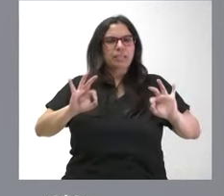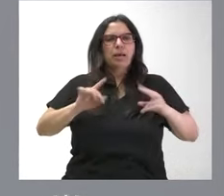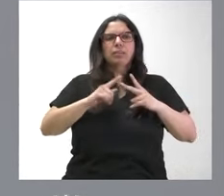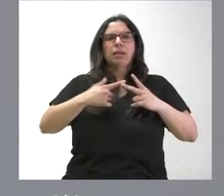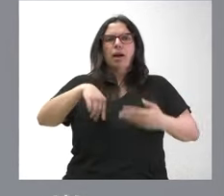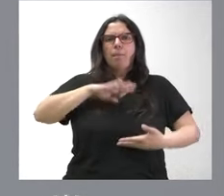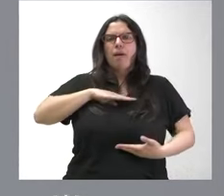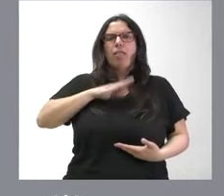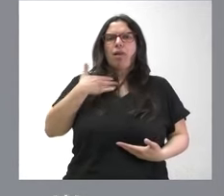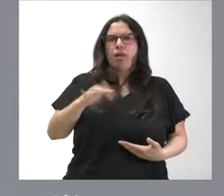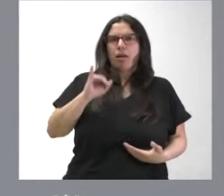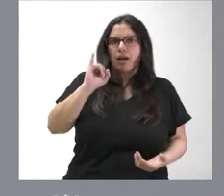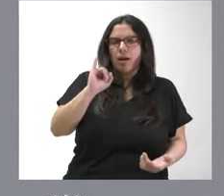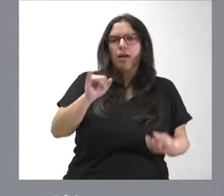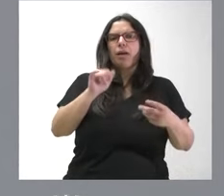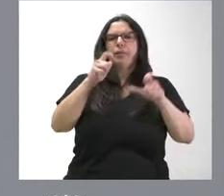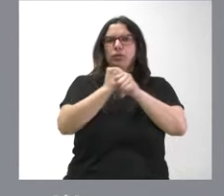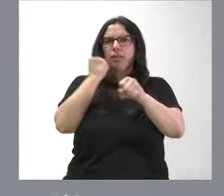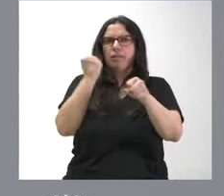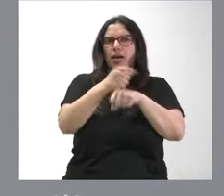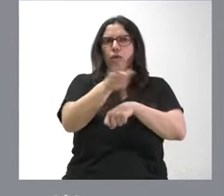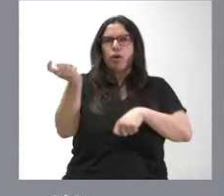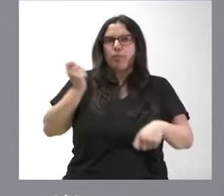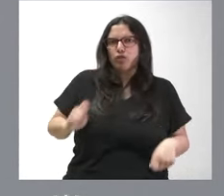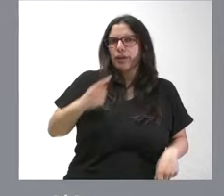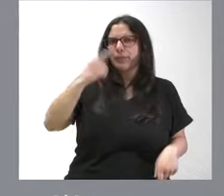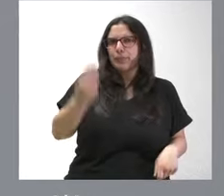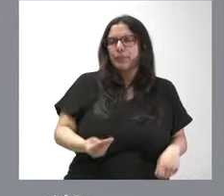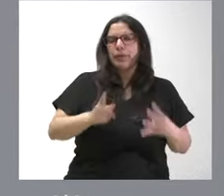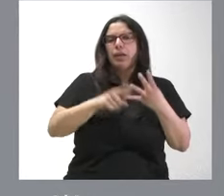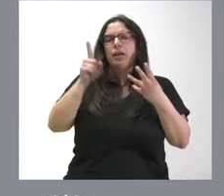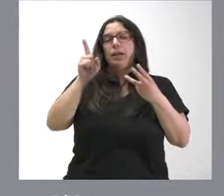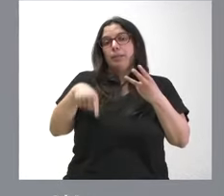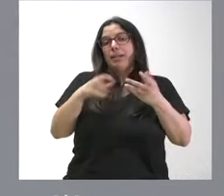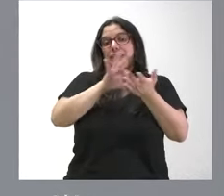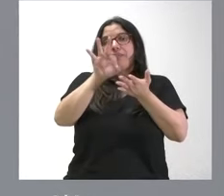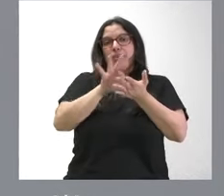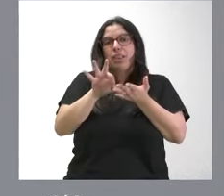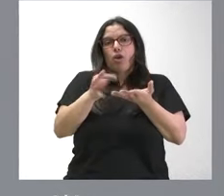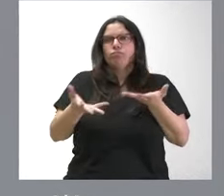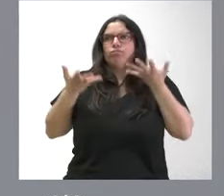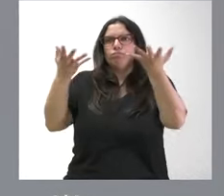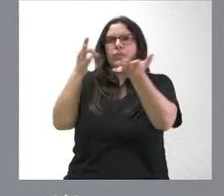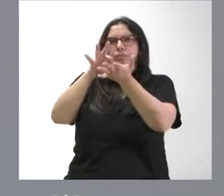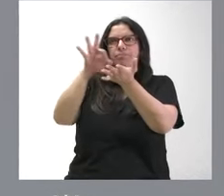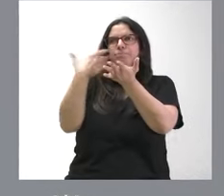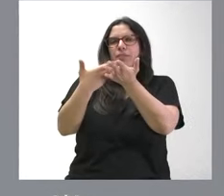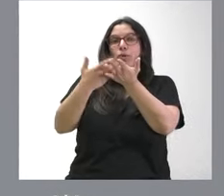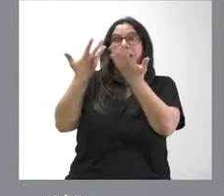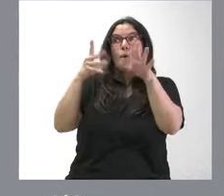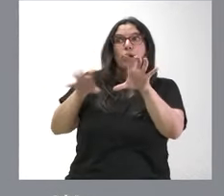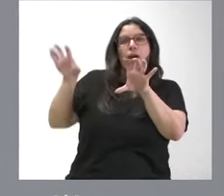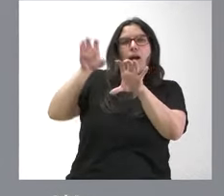capacitación de nuestros trabajadores, de nuestros profesionales y el servicio que se demuestra en los mercados cada día más exigentes